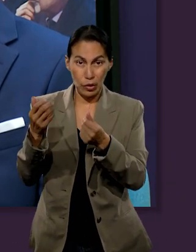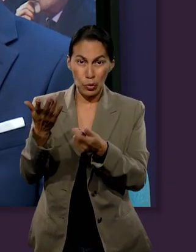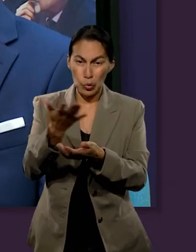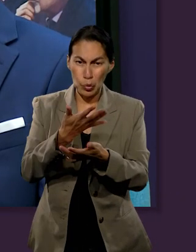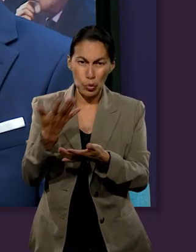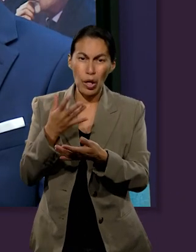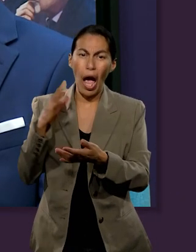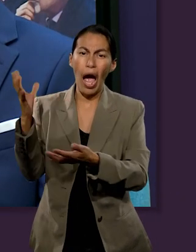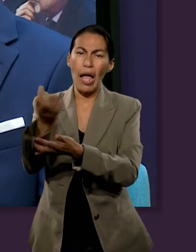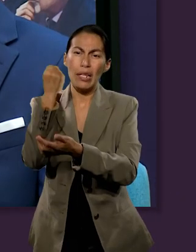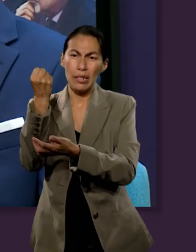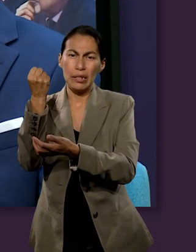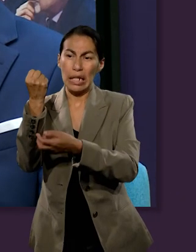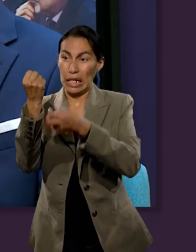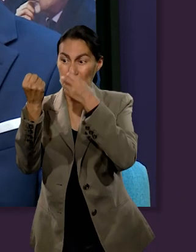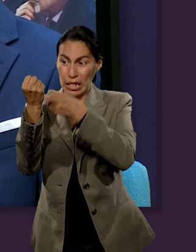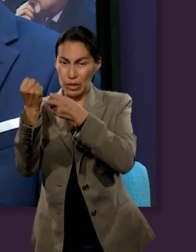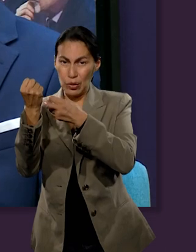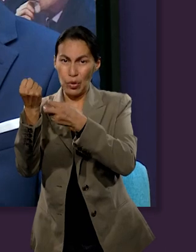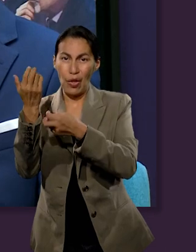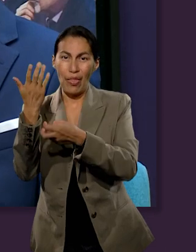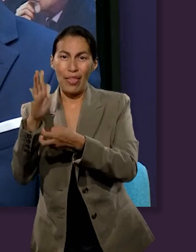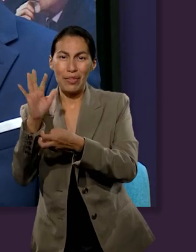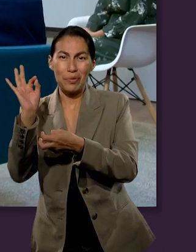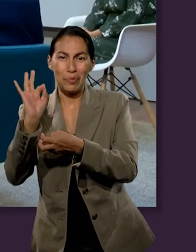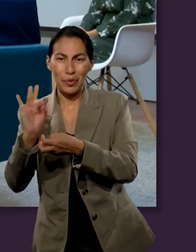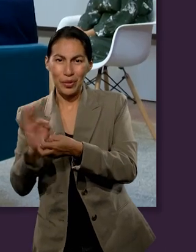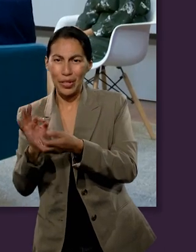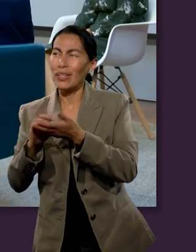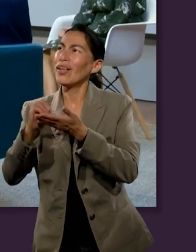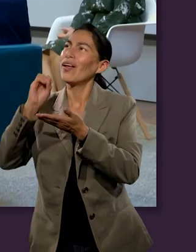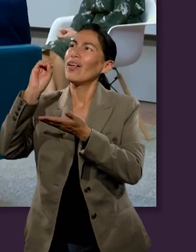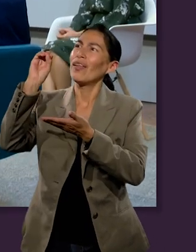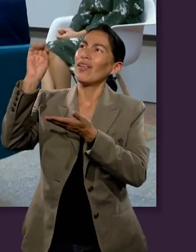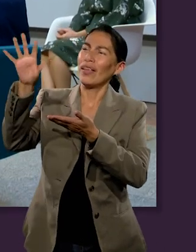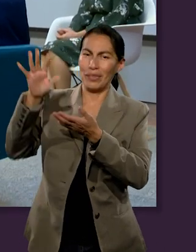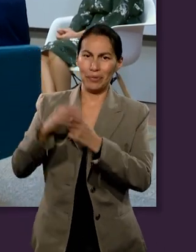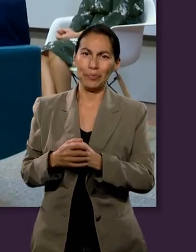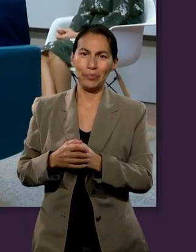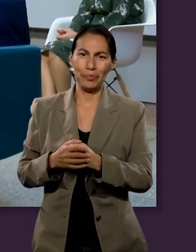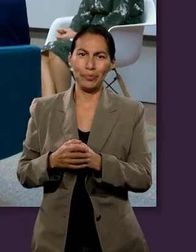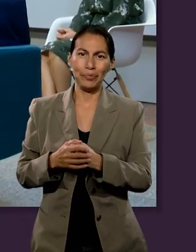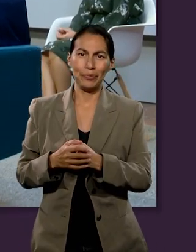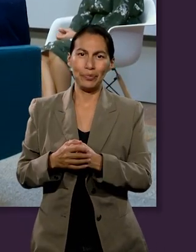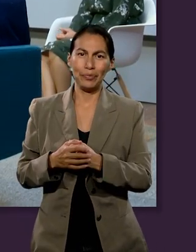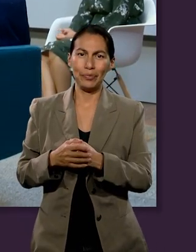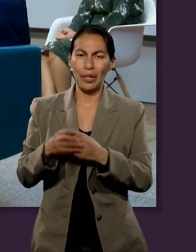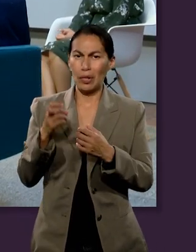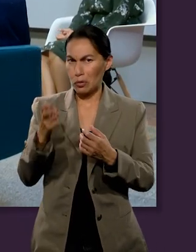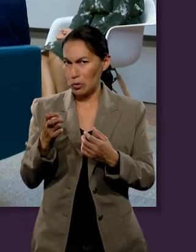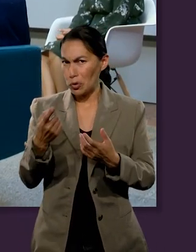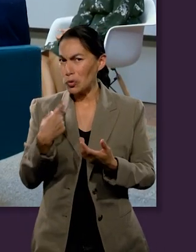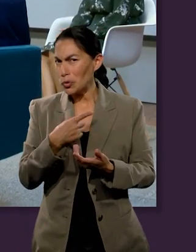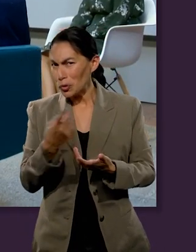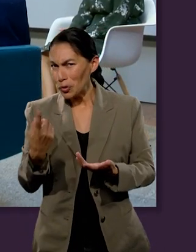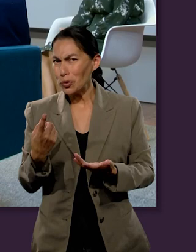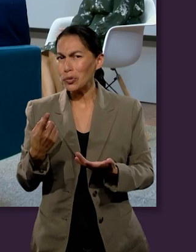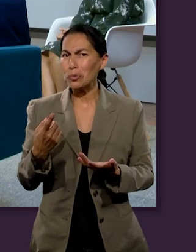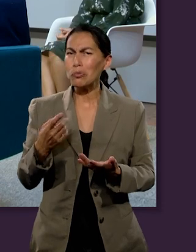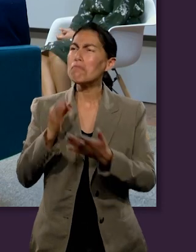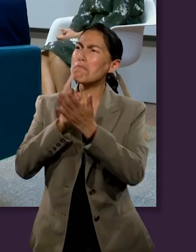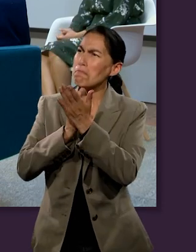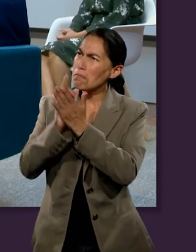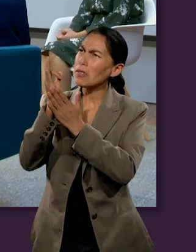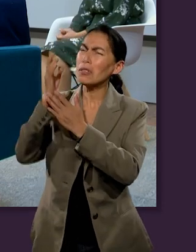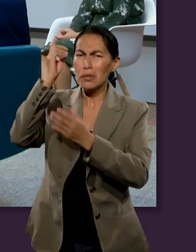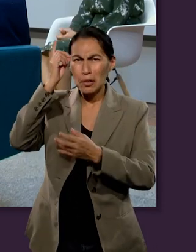el que sean ganancias netas, vamos a decir, no ganancias brutas, sino ganancias netas, es de lo que nosotros damos el diezmo de tal manera que ahora